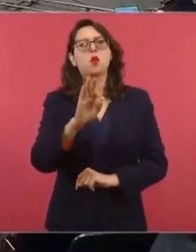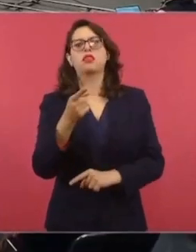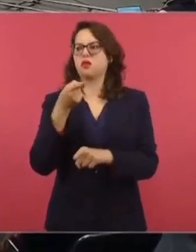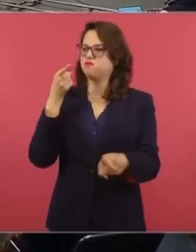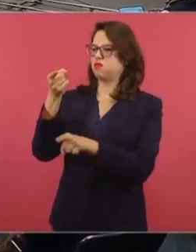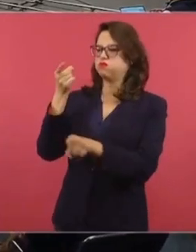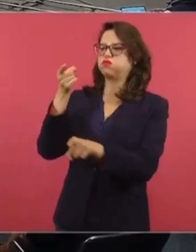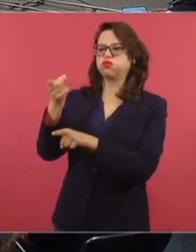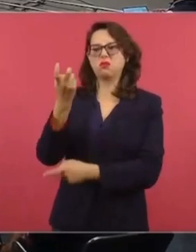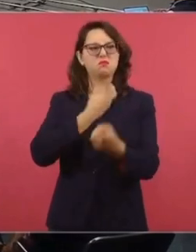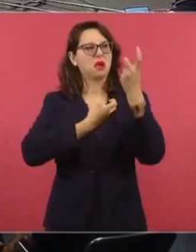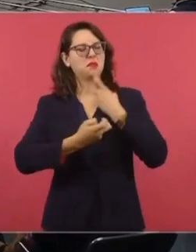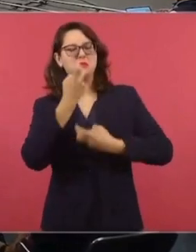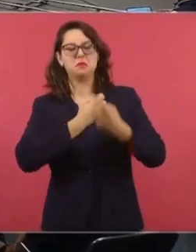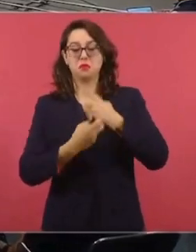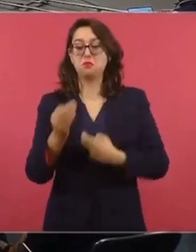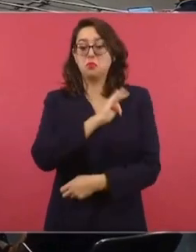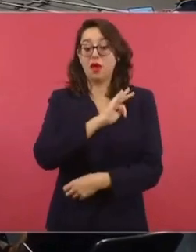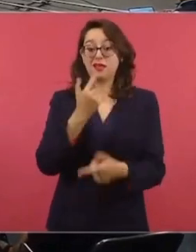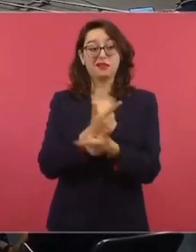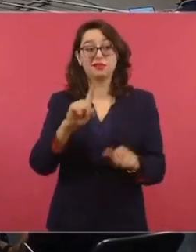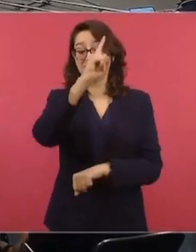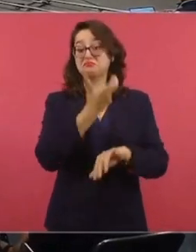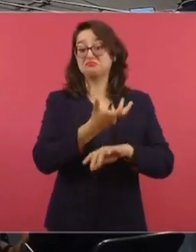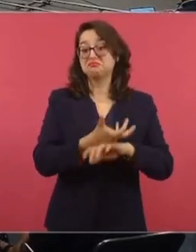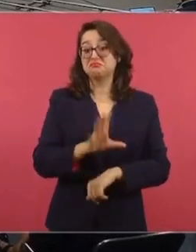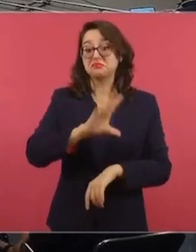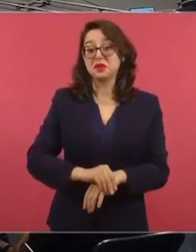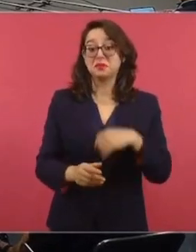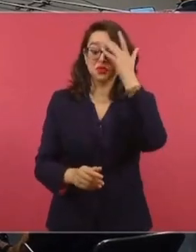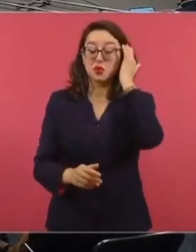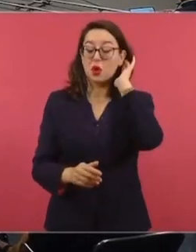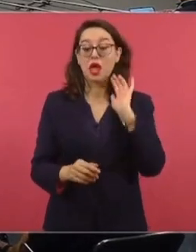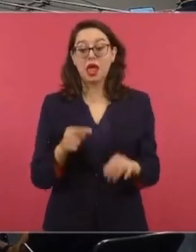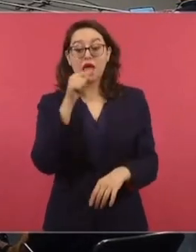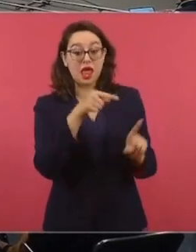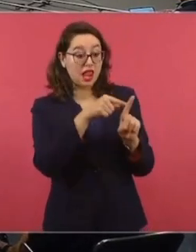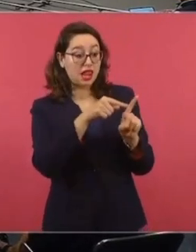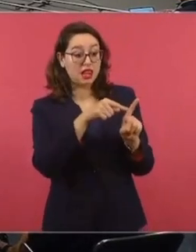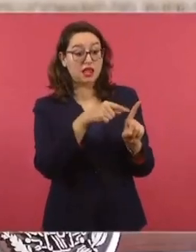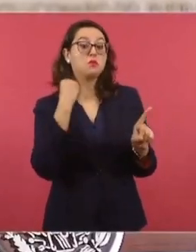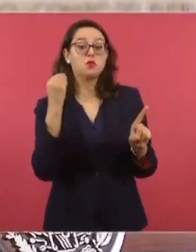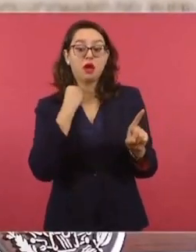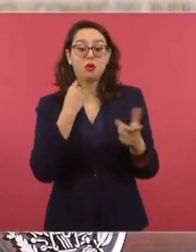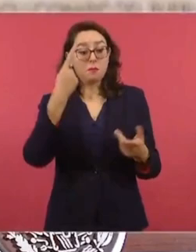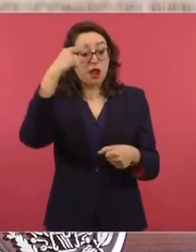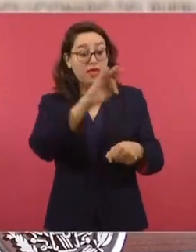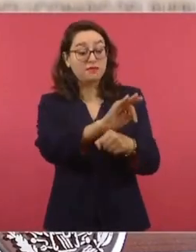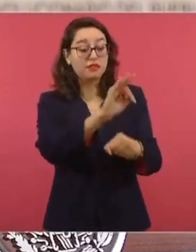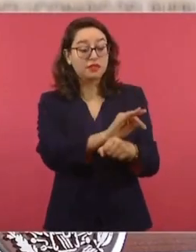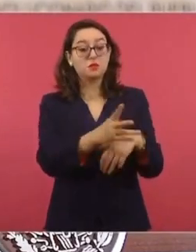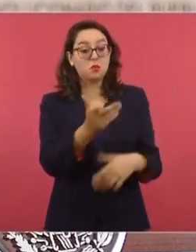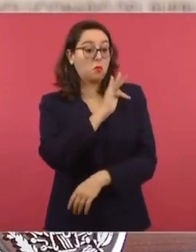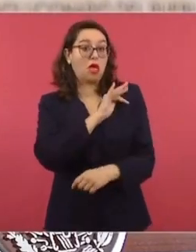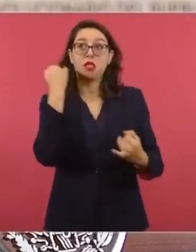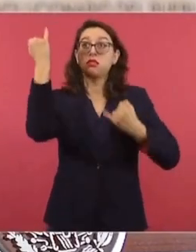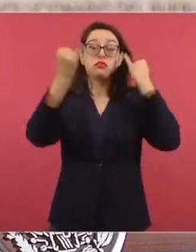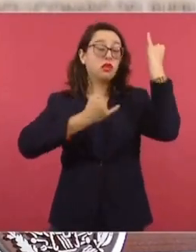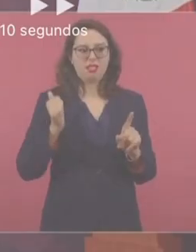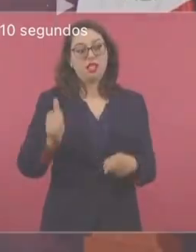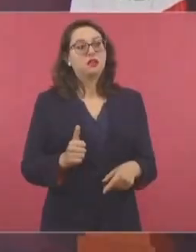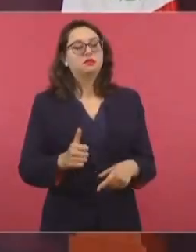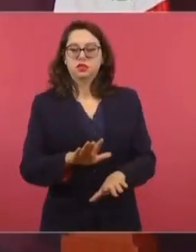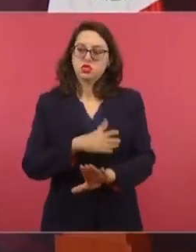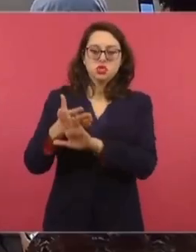tesis, jurisprudencia en Estados Unidos, en donde no procede ninguna denuncia de estos abogados